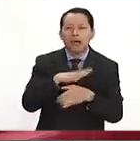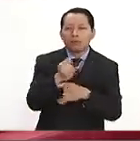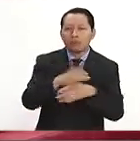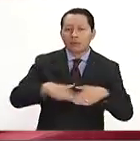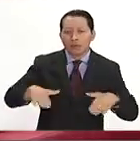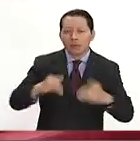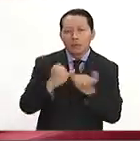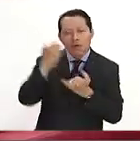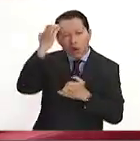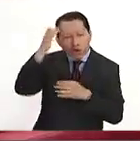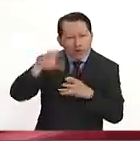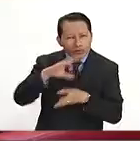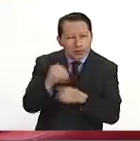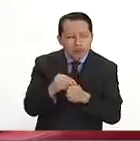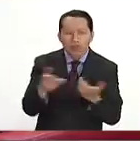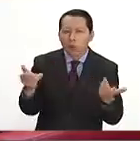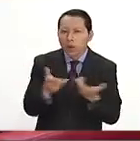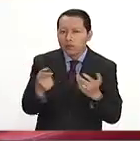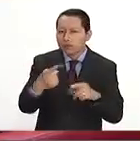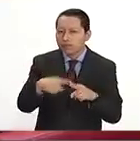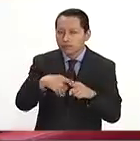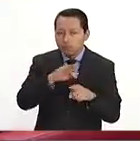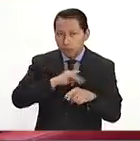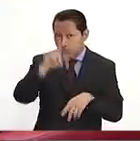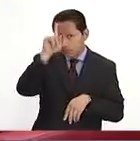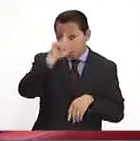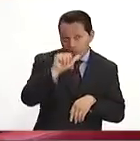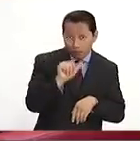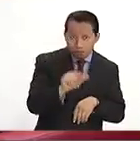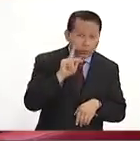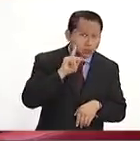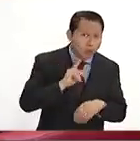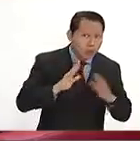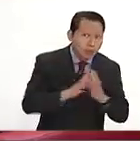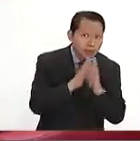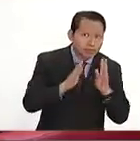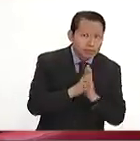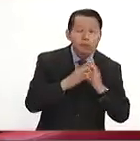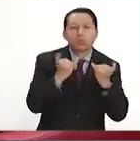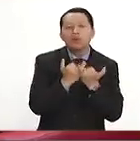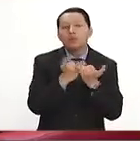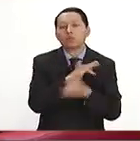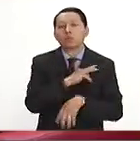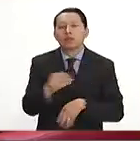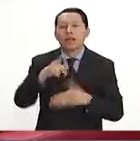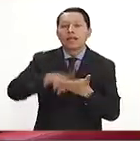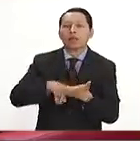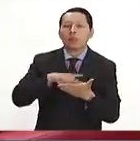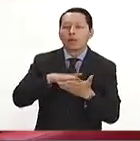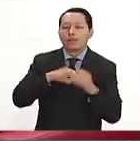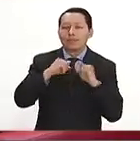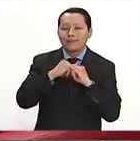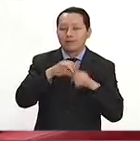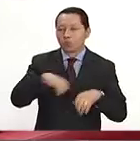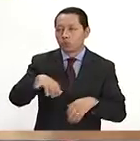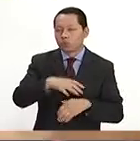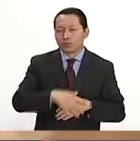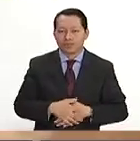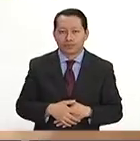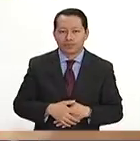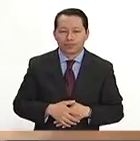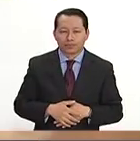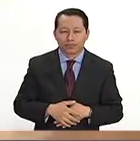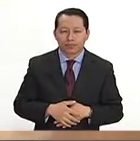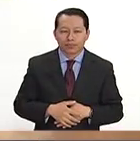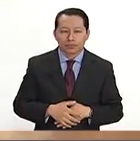conocer muy bien el protocolo de actuación para poder asesorar tanto a las mujeres que están participando como incluso al interior de los institutos. Yo le voy a hacer